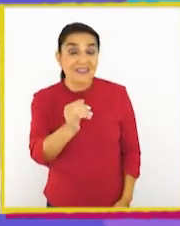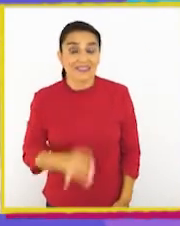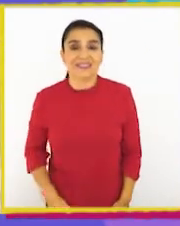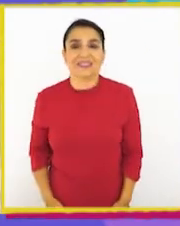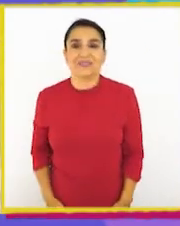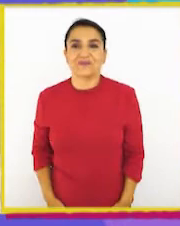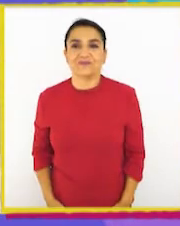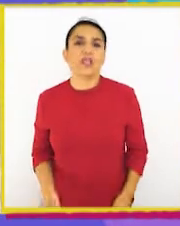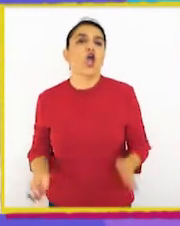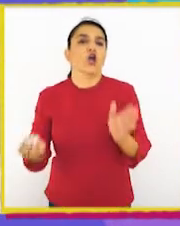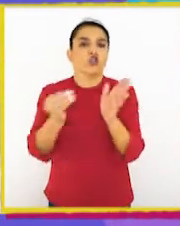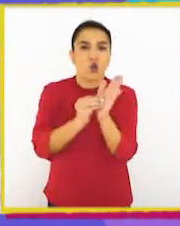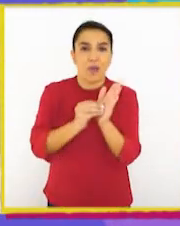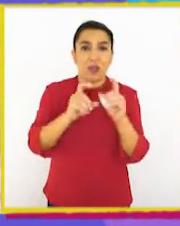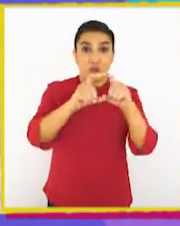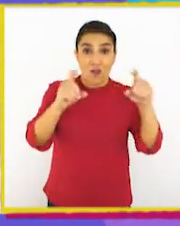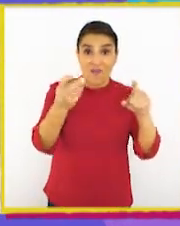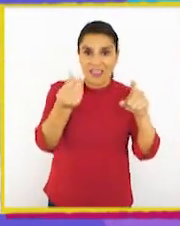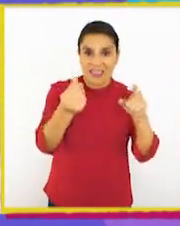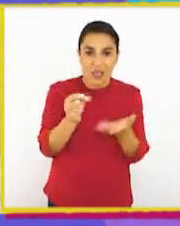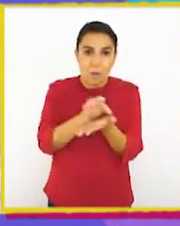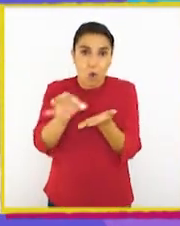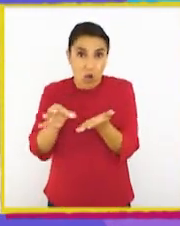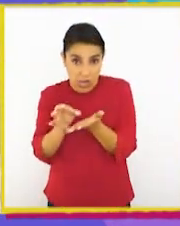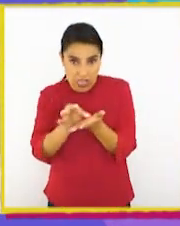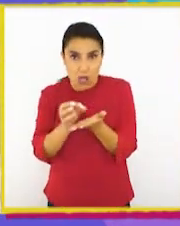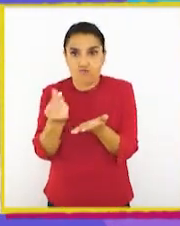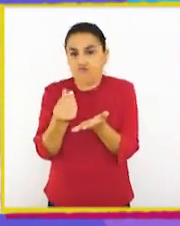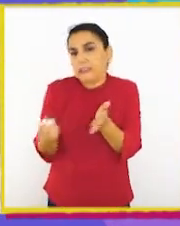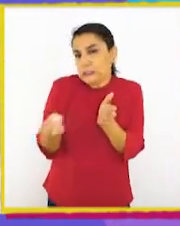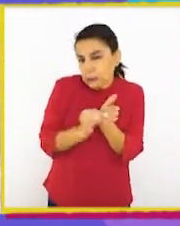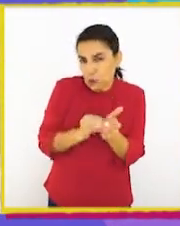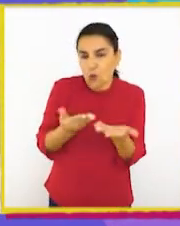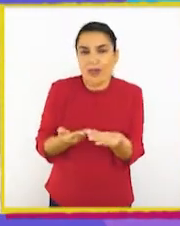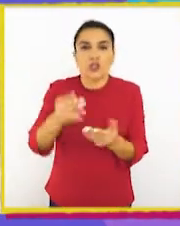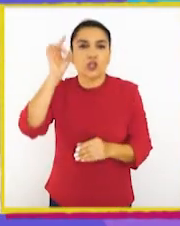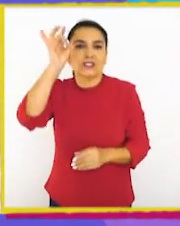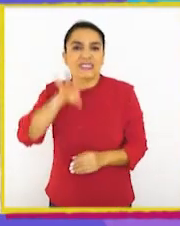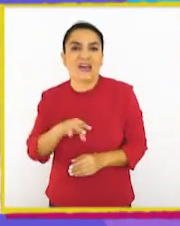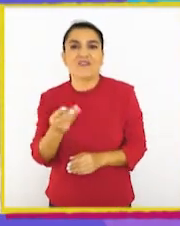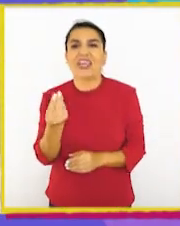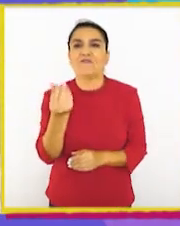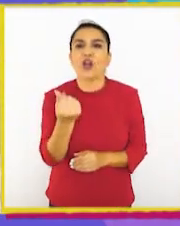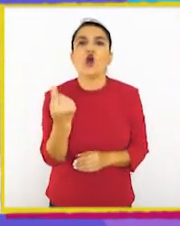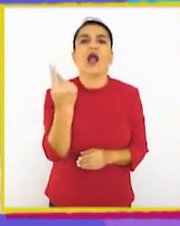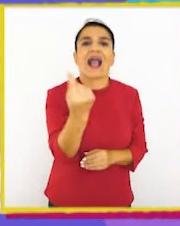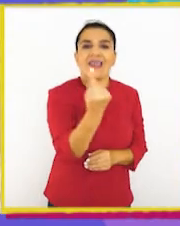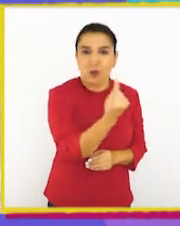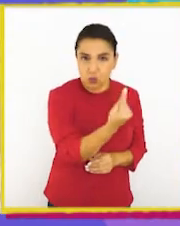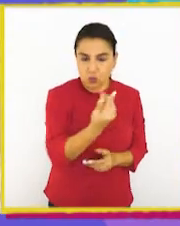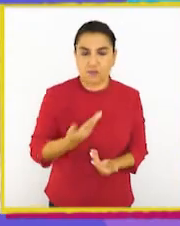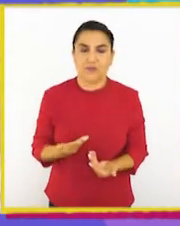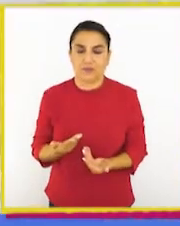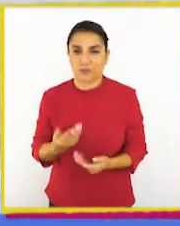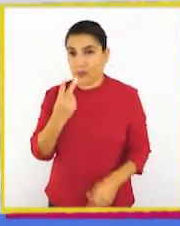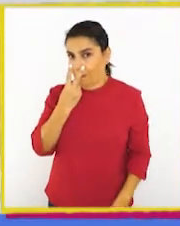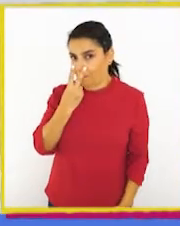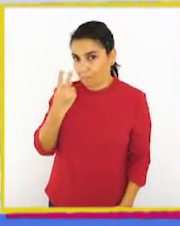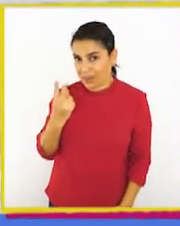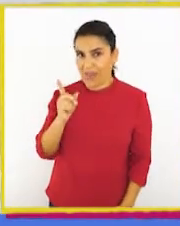¡Eso! Sumando los billetes y las monedas. Para eso tenemos que saber el valor de cada uno de ellos, ¿verdad?